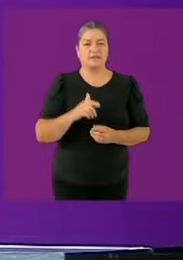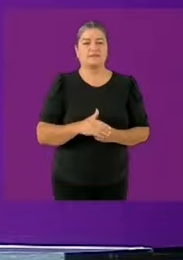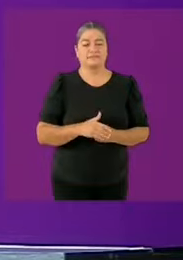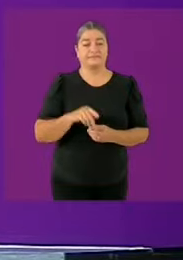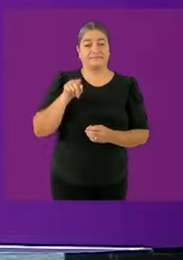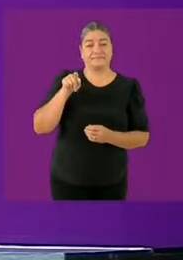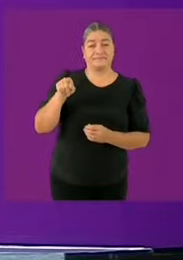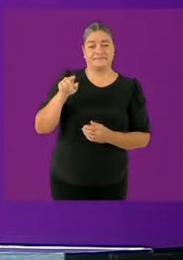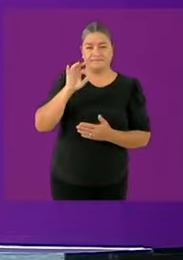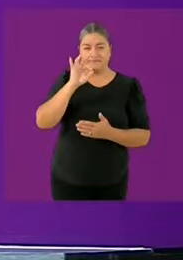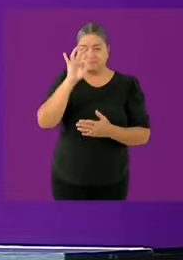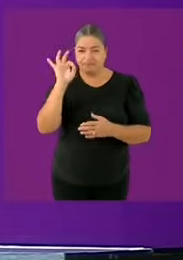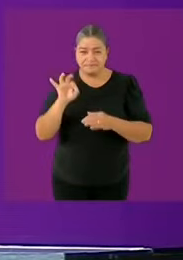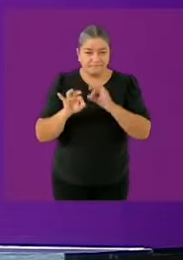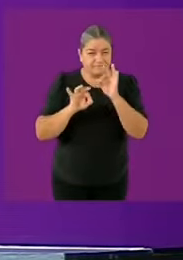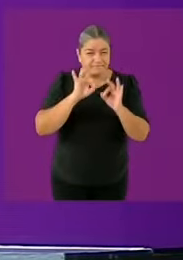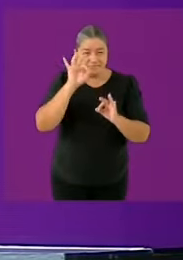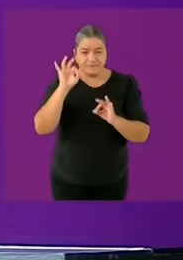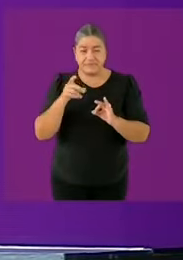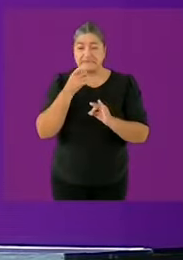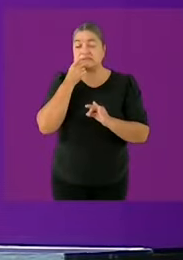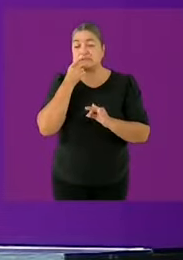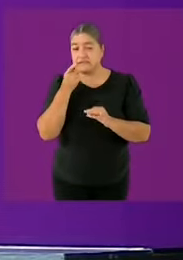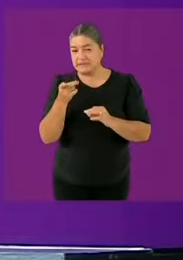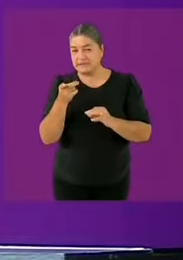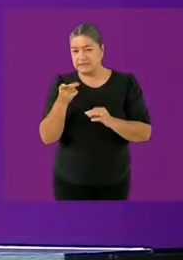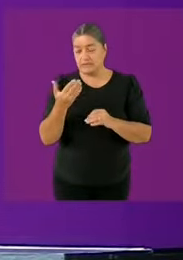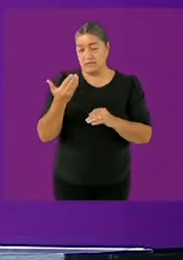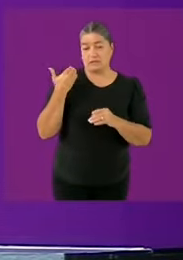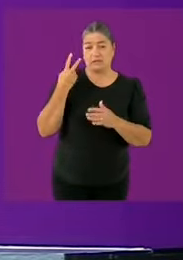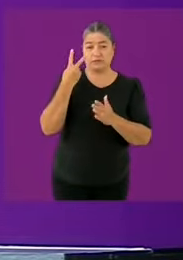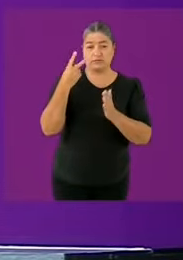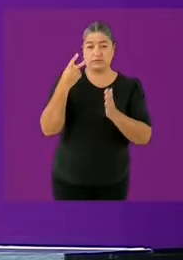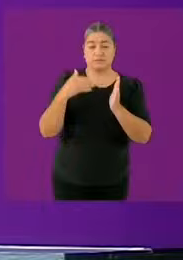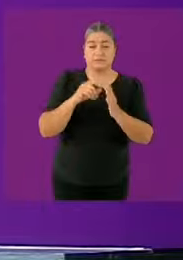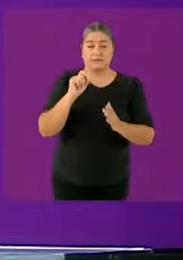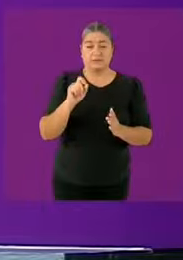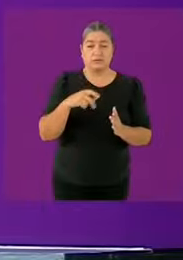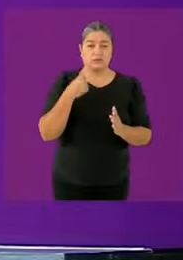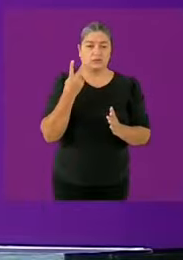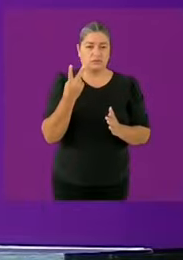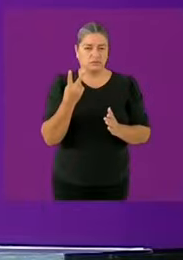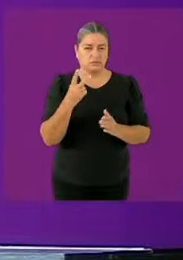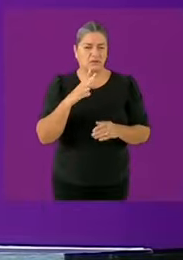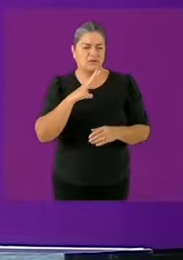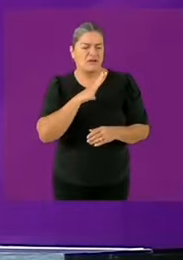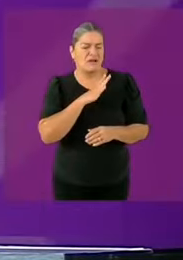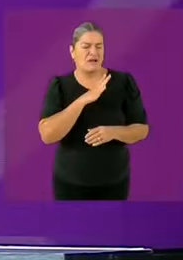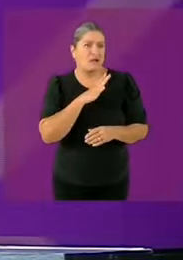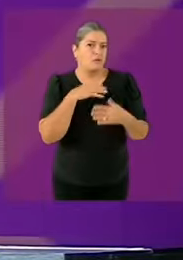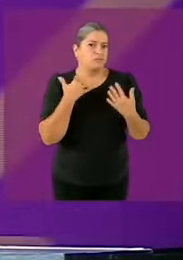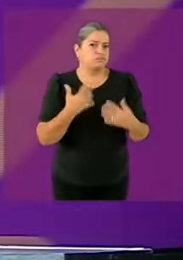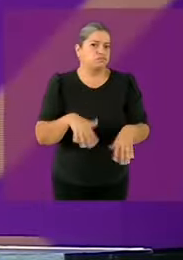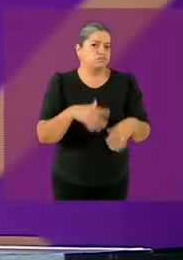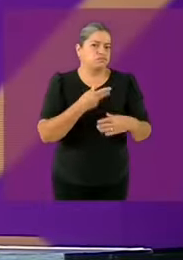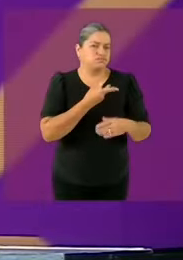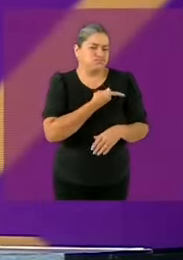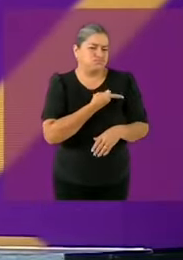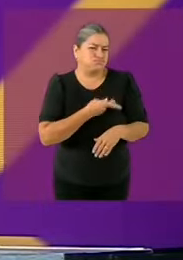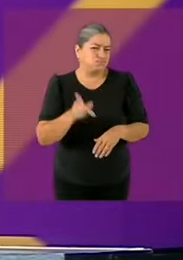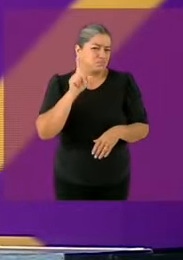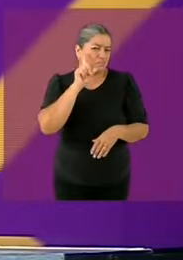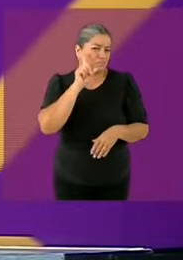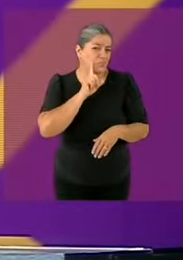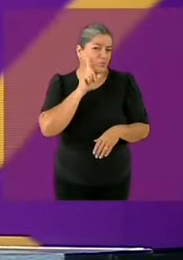2022 había pobreza y pobreza extrema estaban en pobreza y pobreza extrema 29.9 millones de mujeres de hombres eran